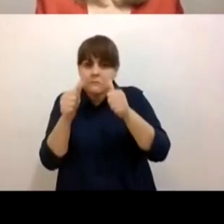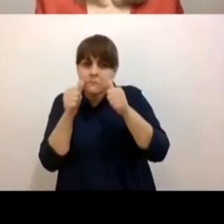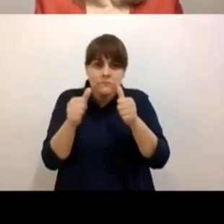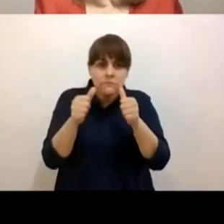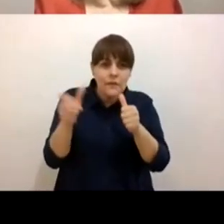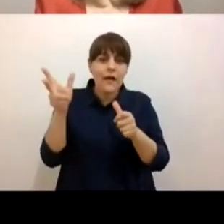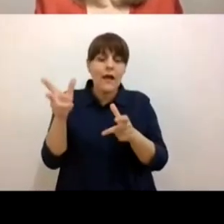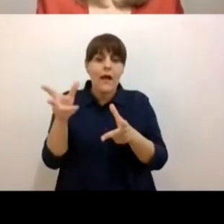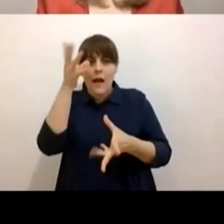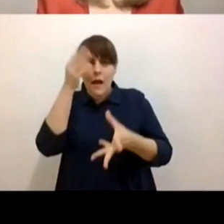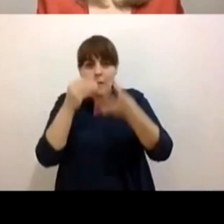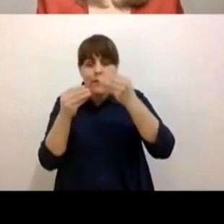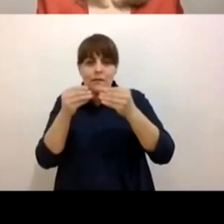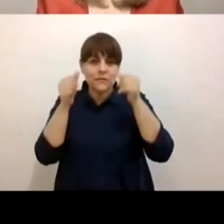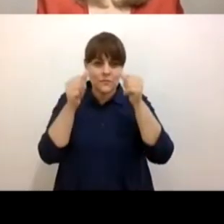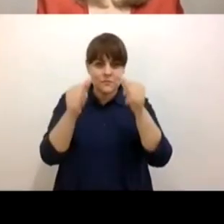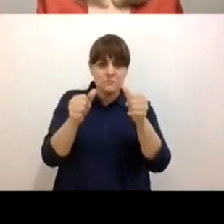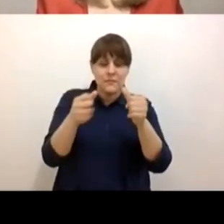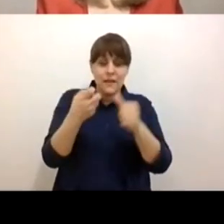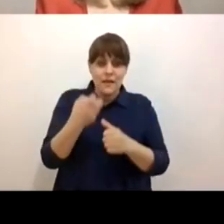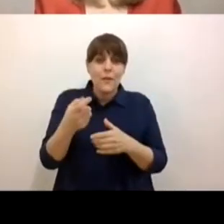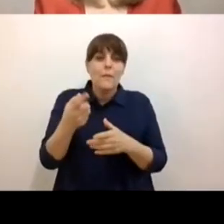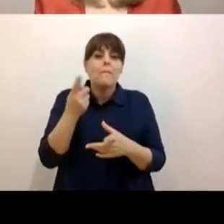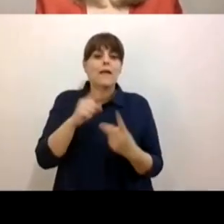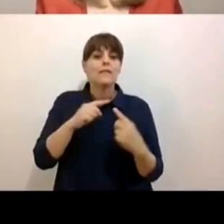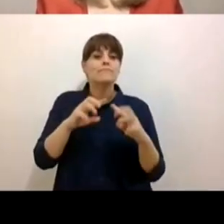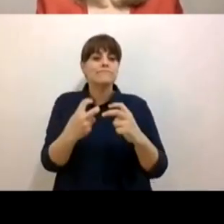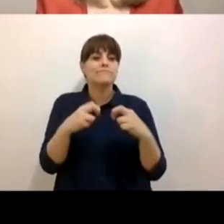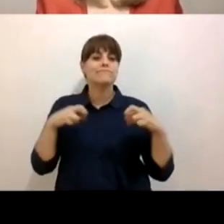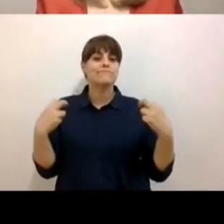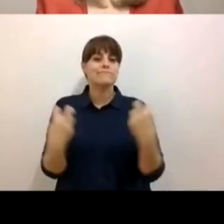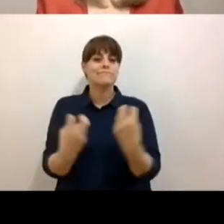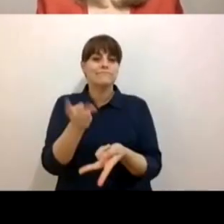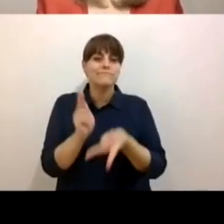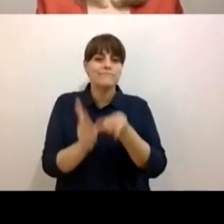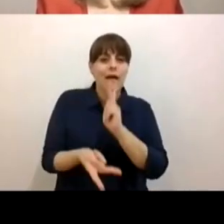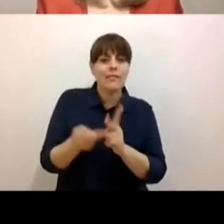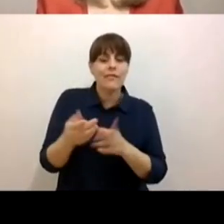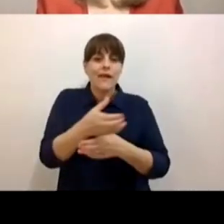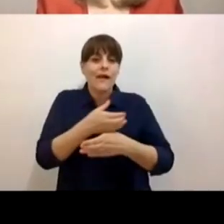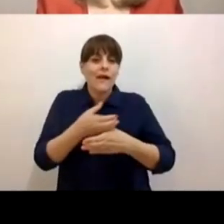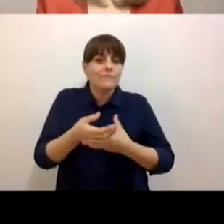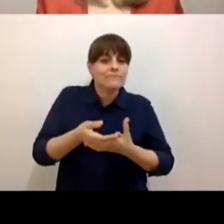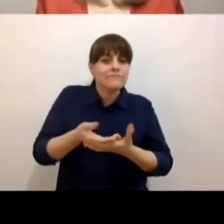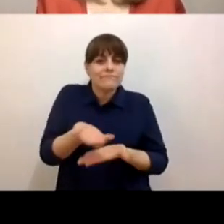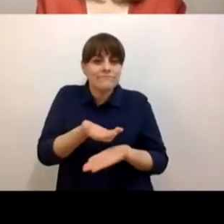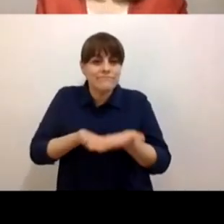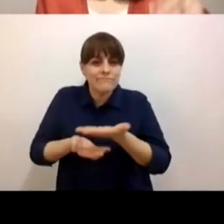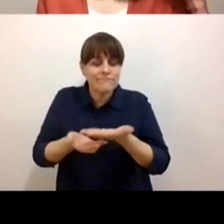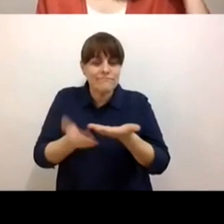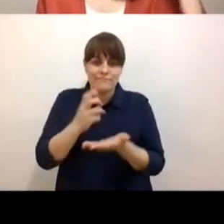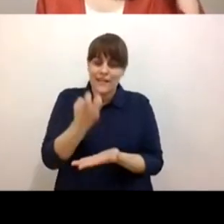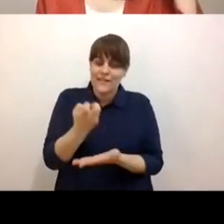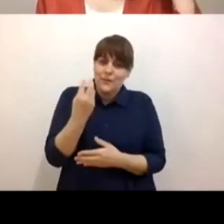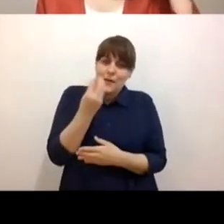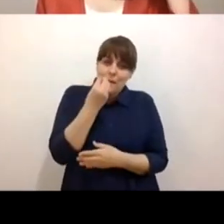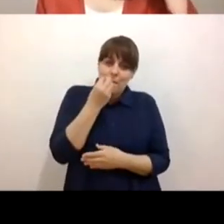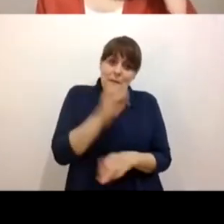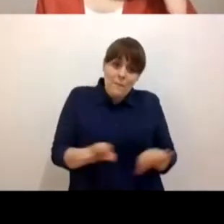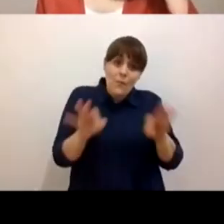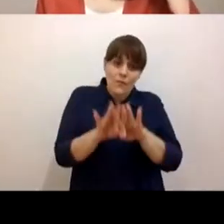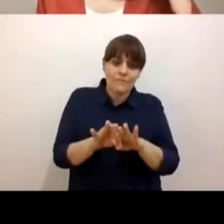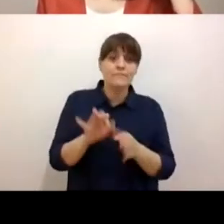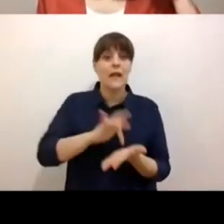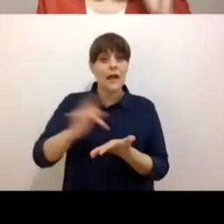cafecito, porque es de lo que va la cosa en la vida. Y no sin antes agradecer a todos los que se han sumado, que